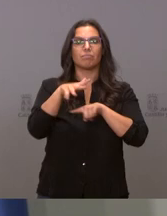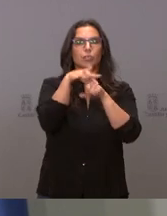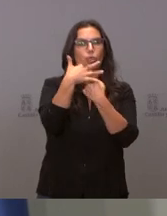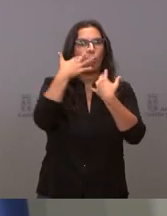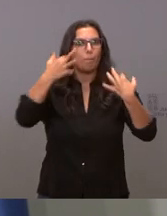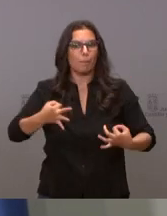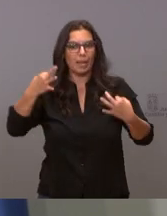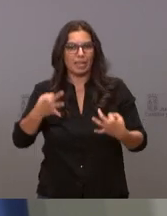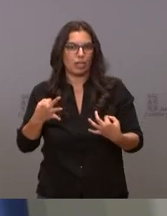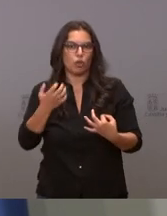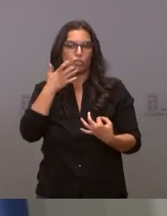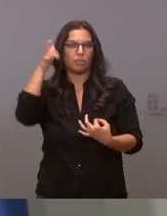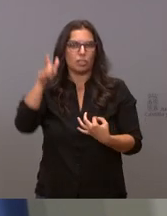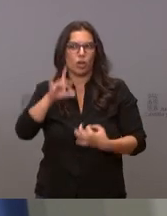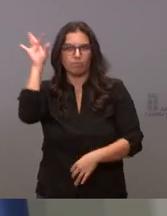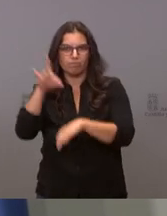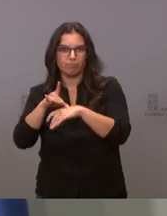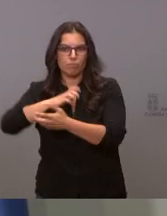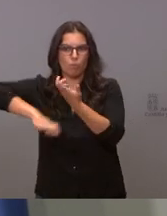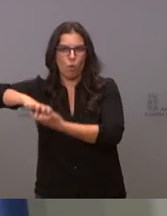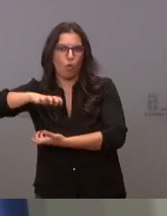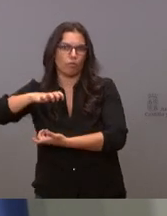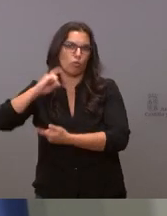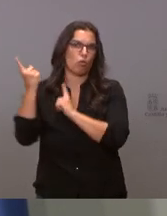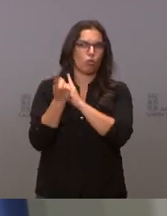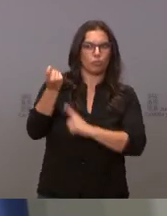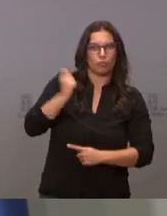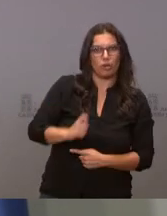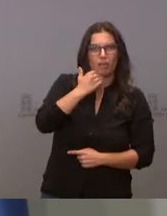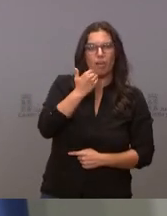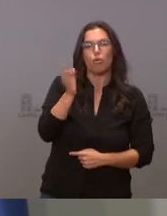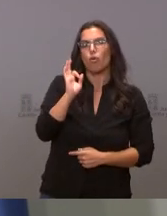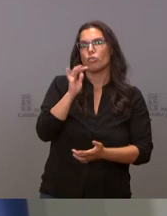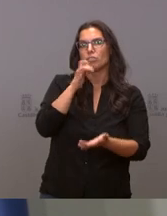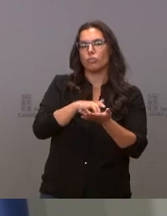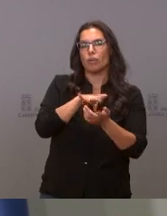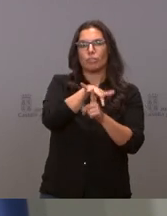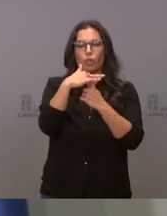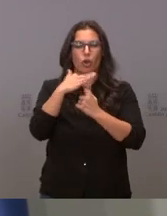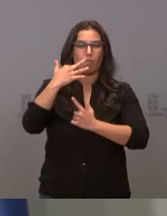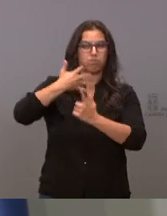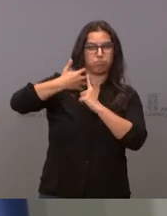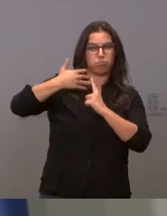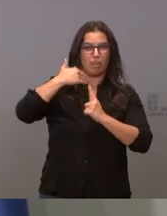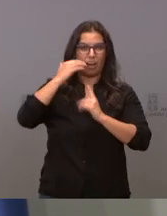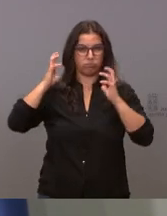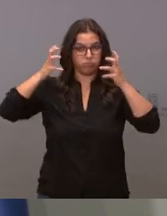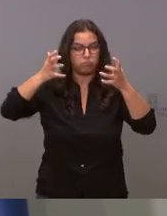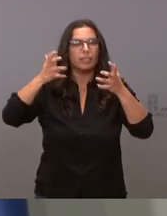nuestros profesionales o disminuir el riesgo de situaciones de agresión. Desgraciadamente,